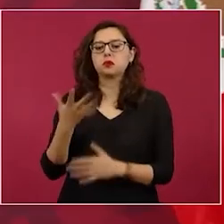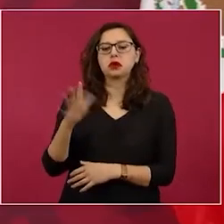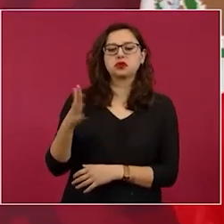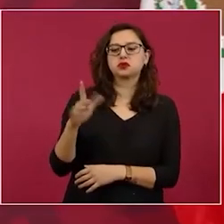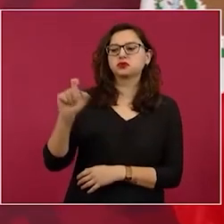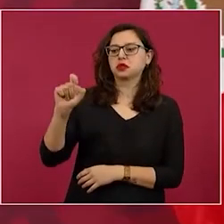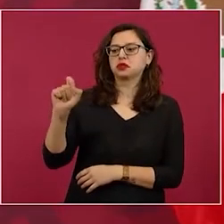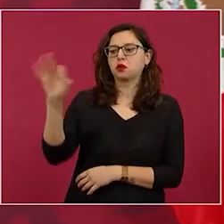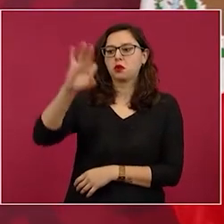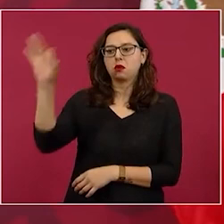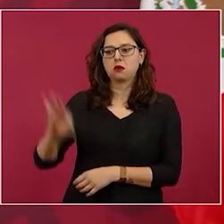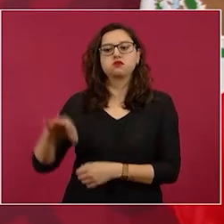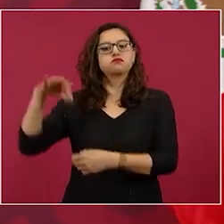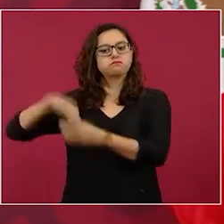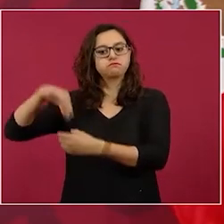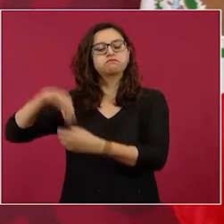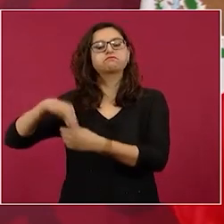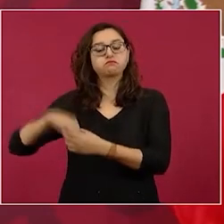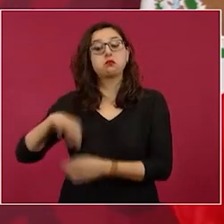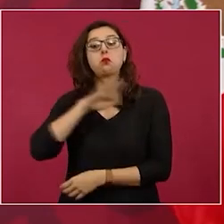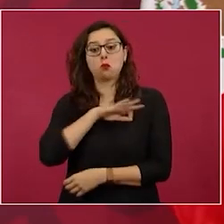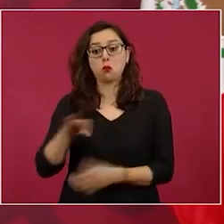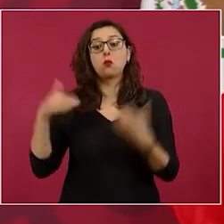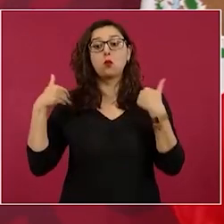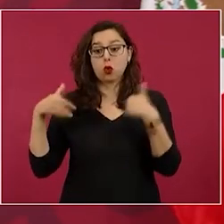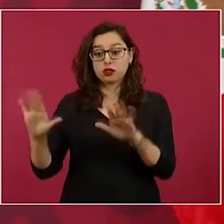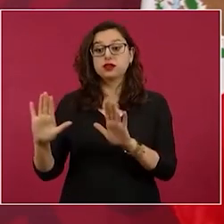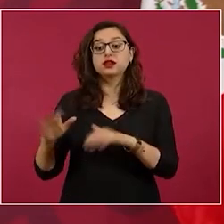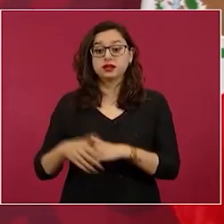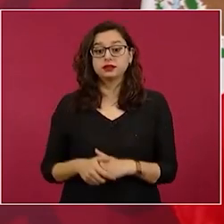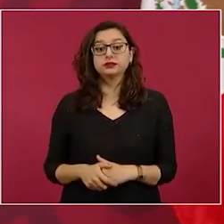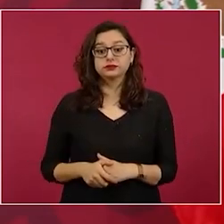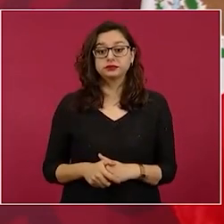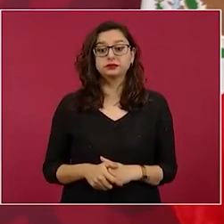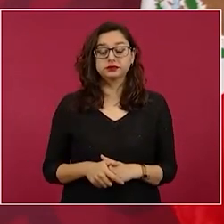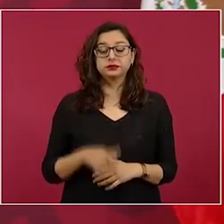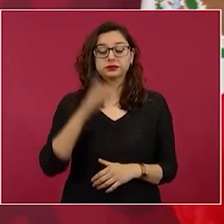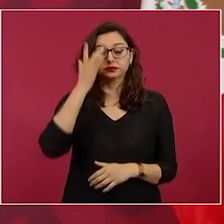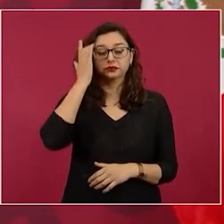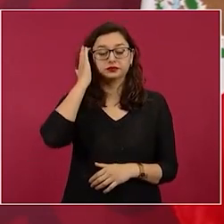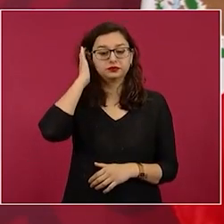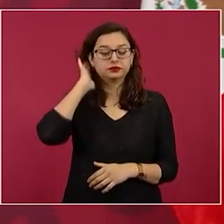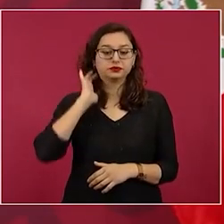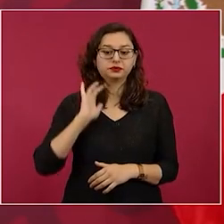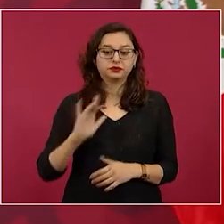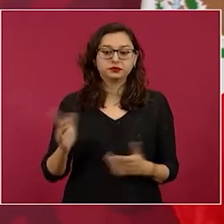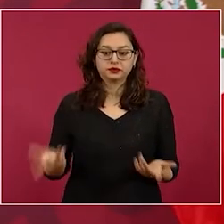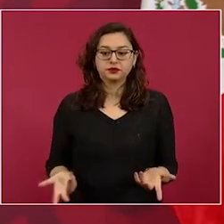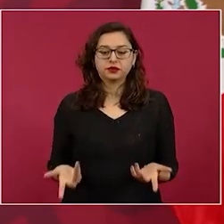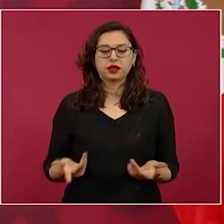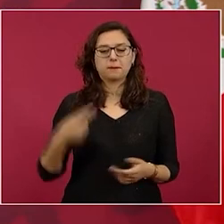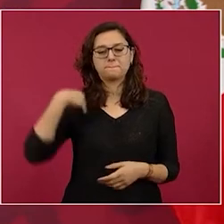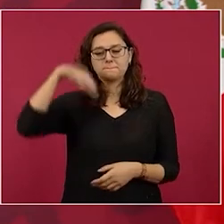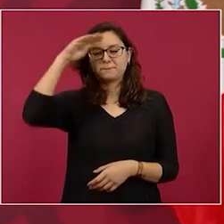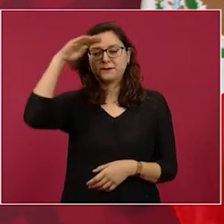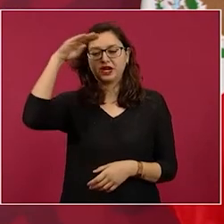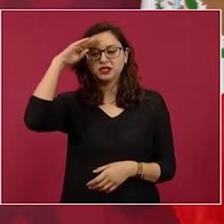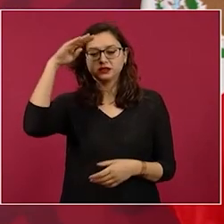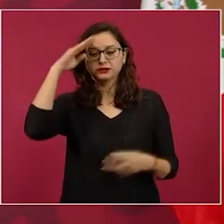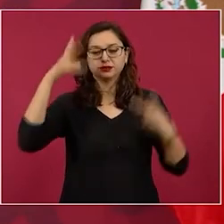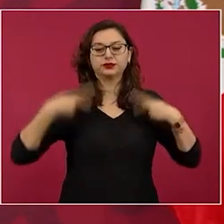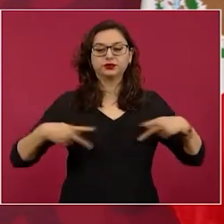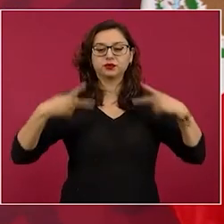% 29% o sea si son más de 80 millones de